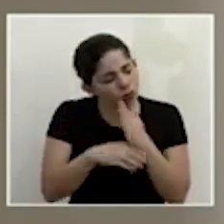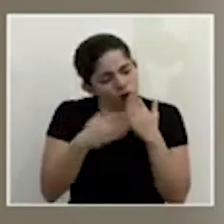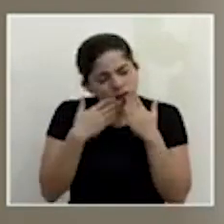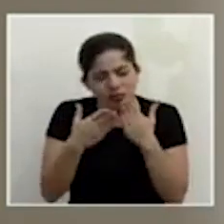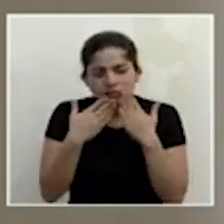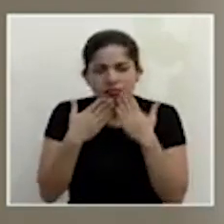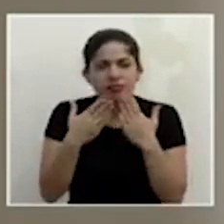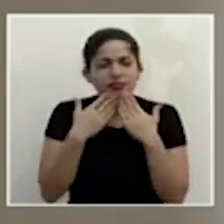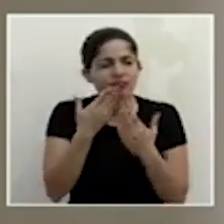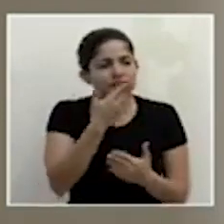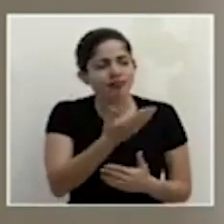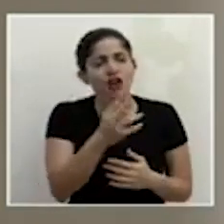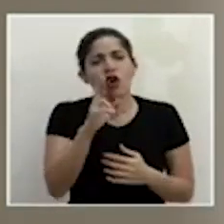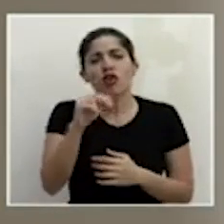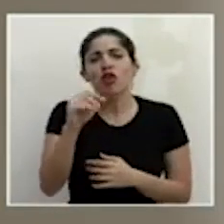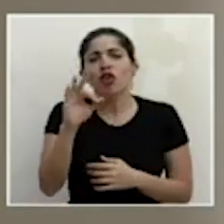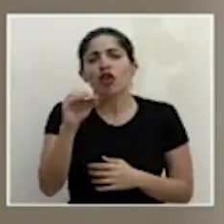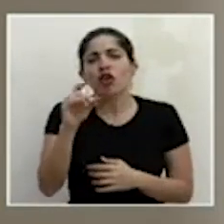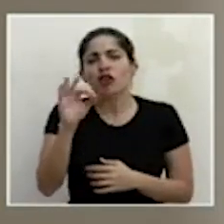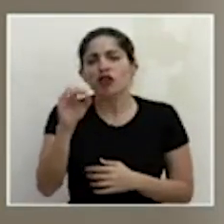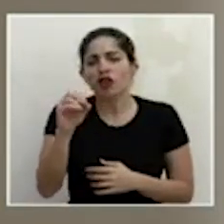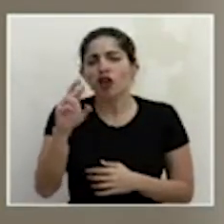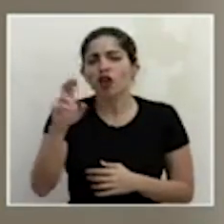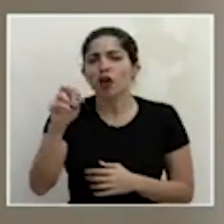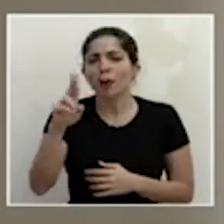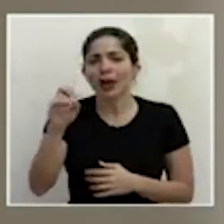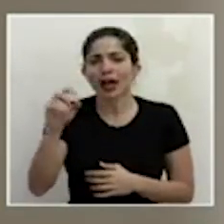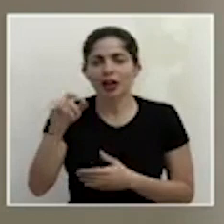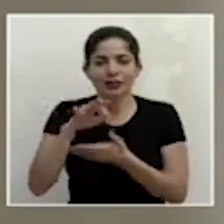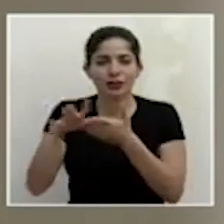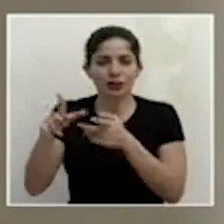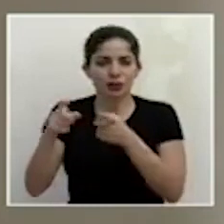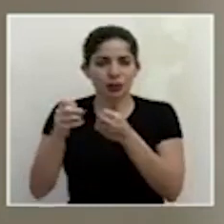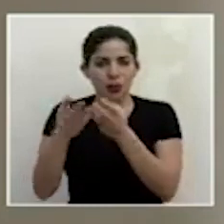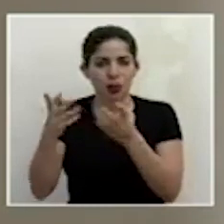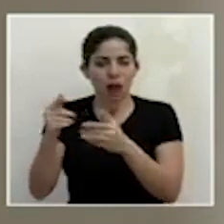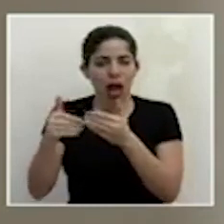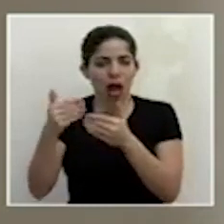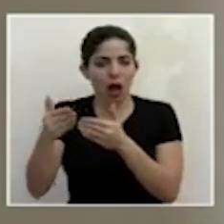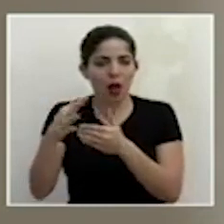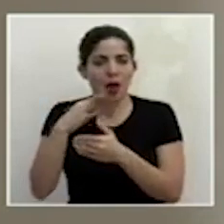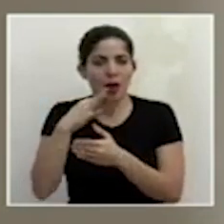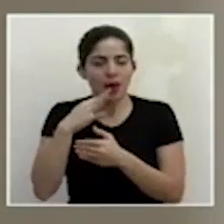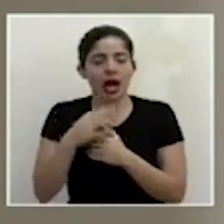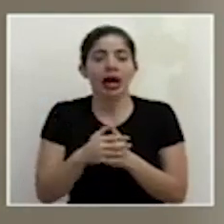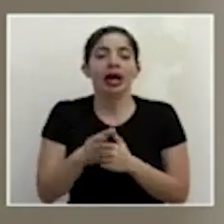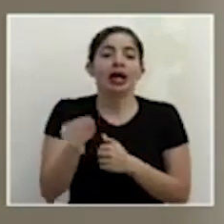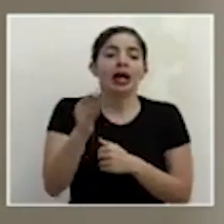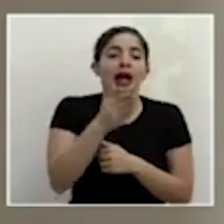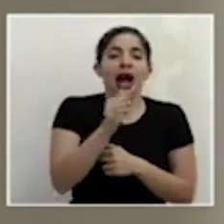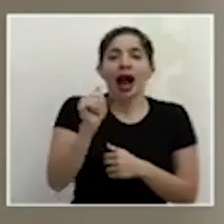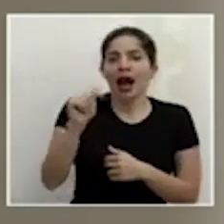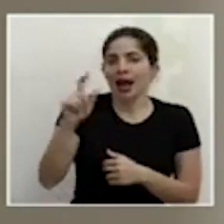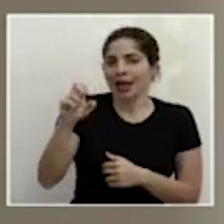a Rodolfo Romero de la escuela de administración pública quien nos va a dirigir unas palabras ahorita y Alexandra Rodríguez